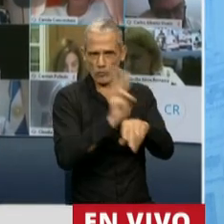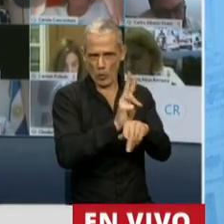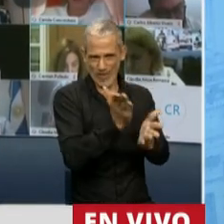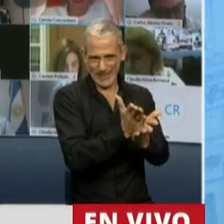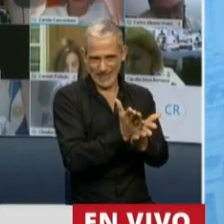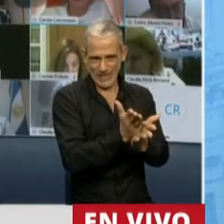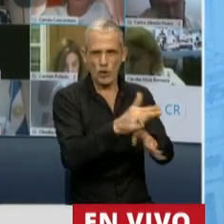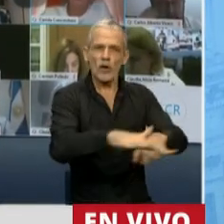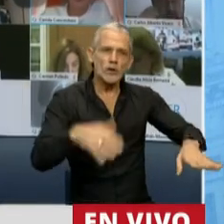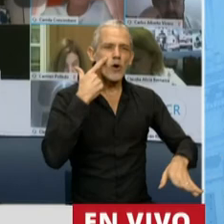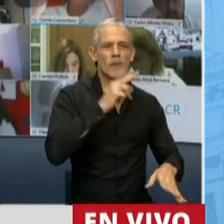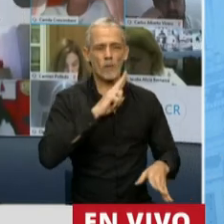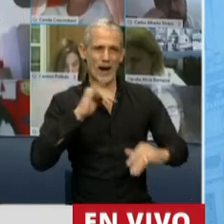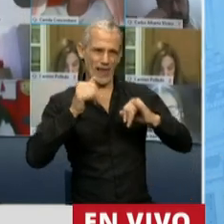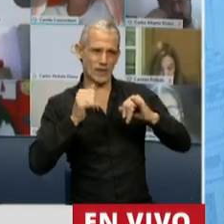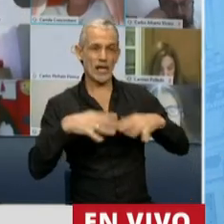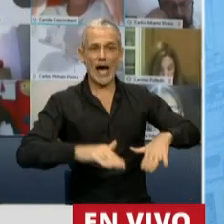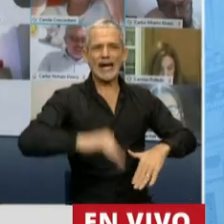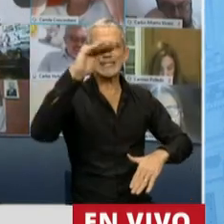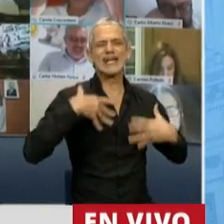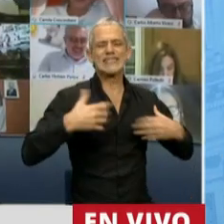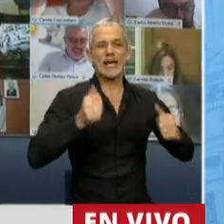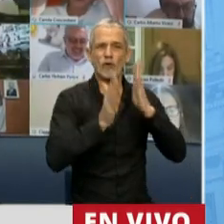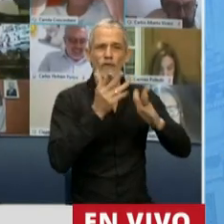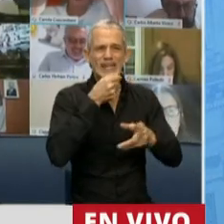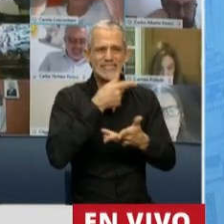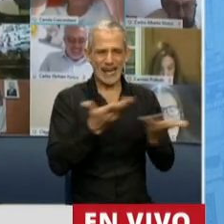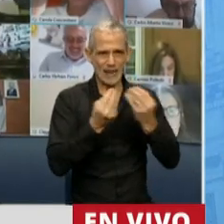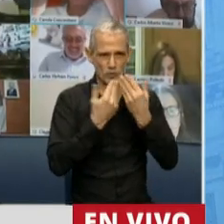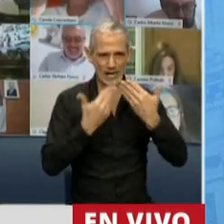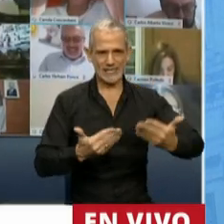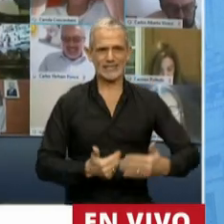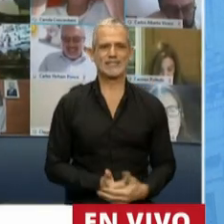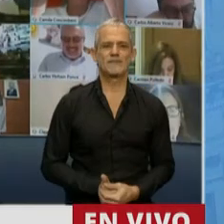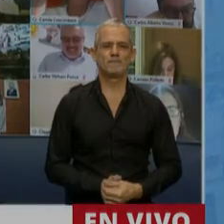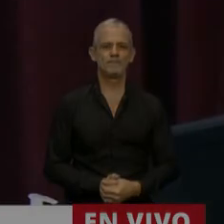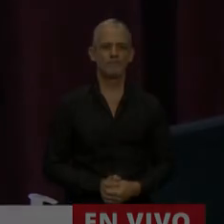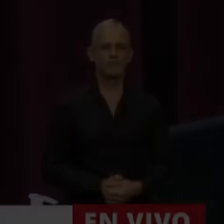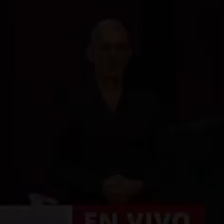de los niños, niñas y adolescentes a crecer sanos y sin violencias. Muchas gracias, Presidenta. Gracias, Diputada.